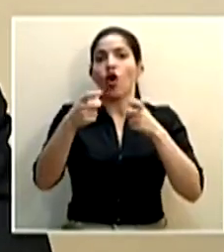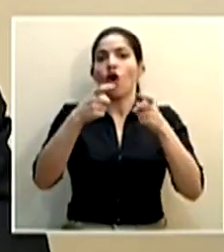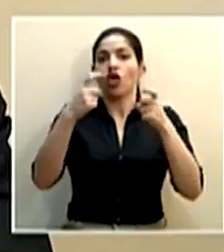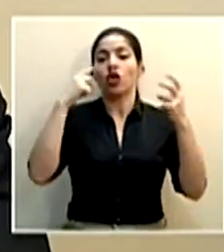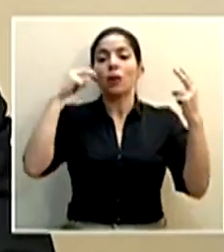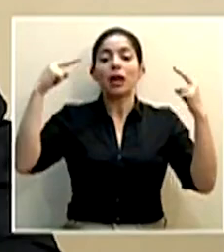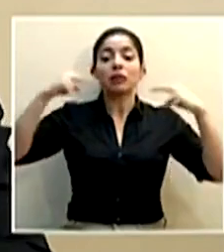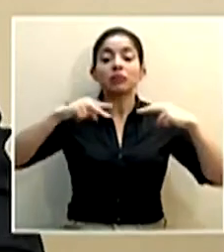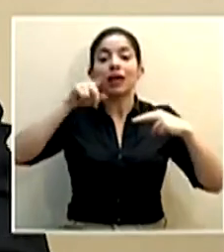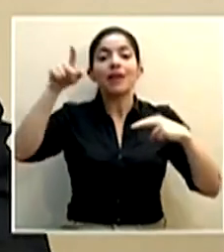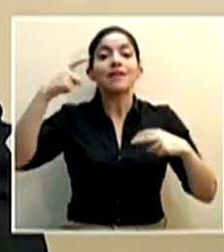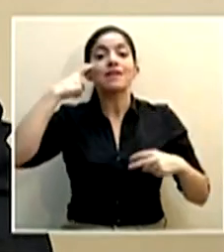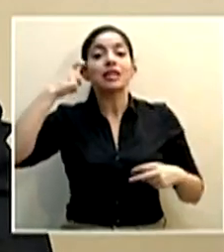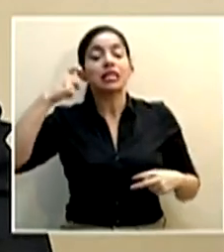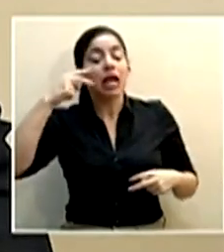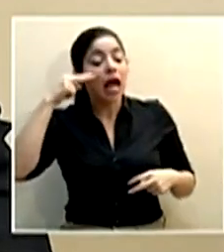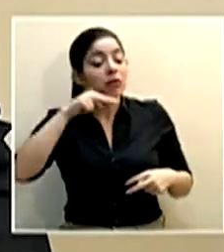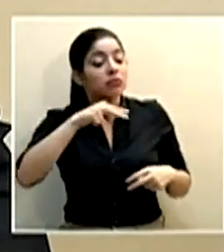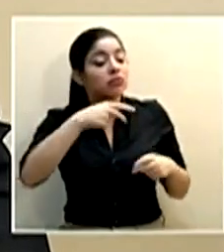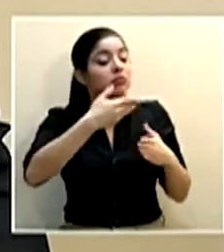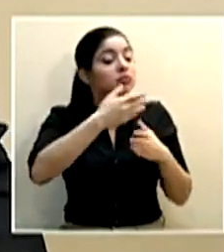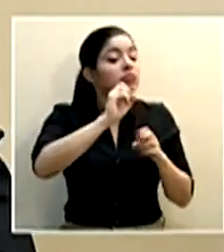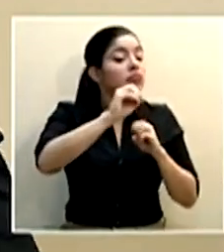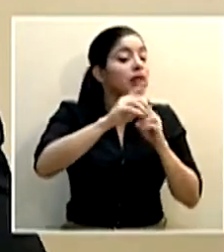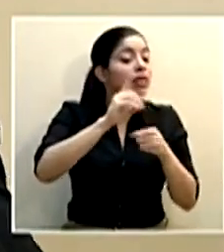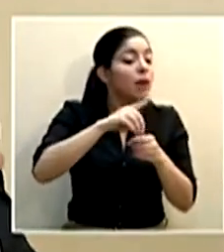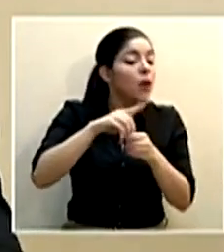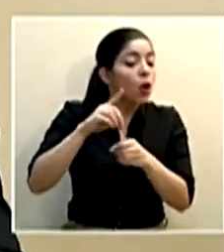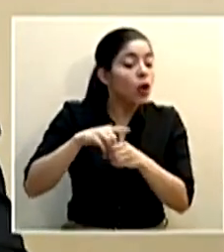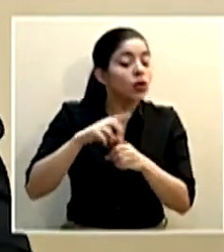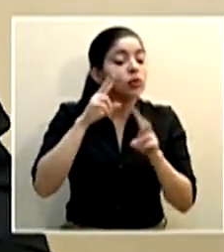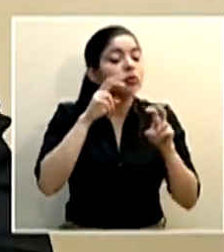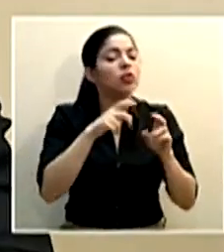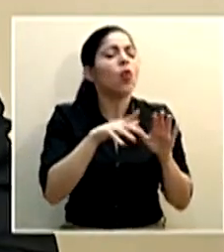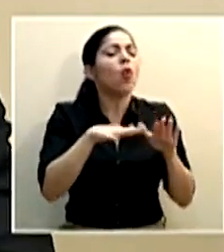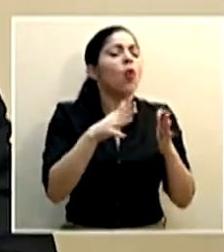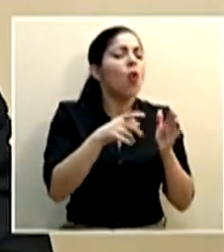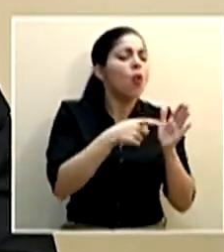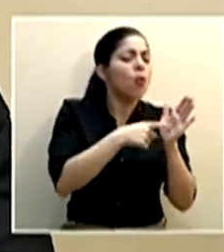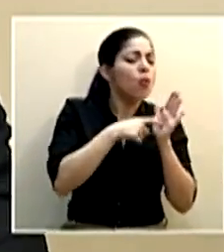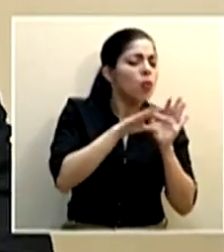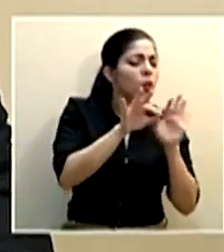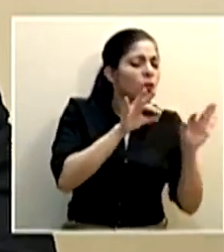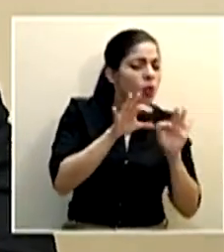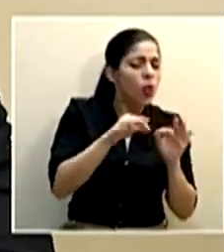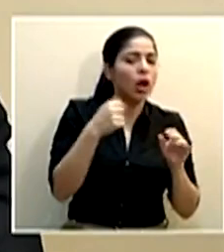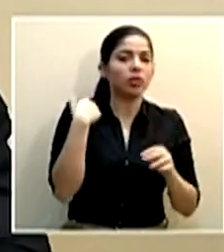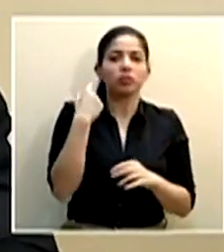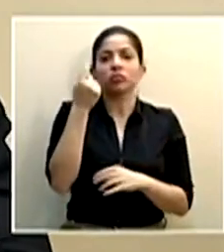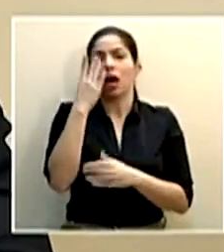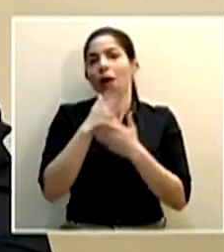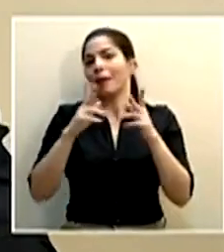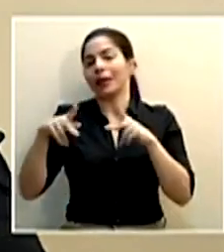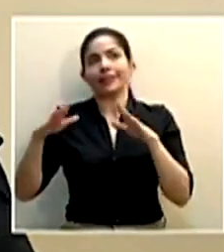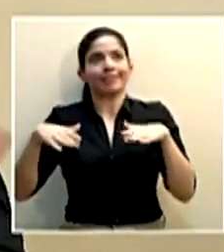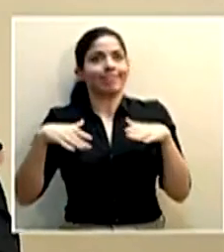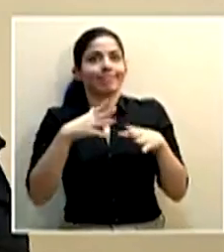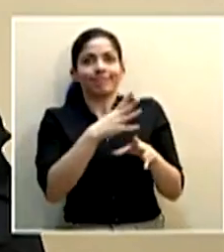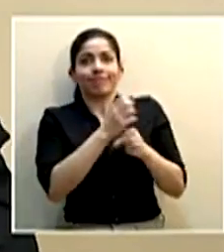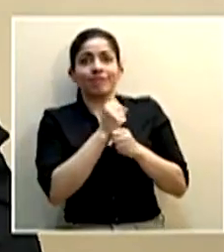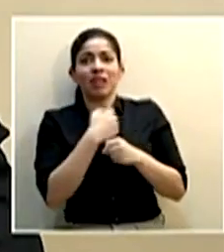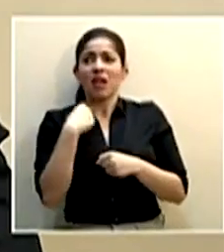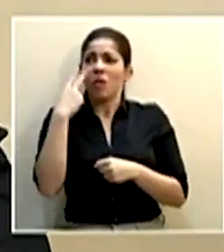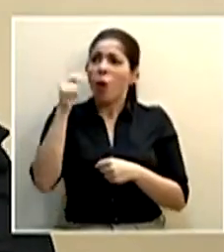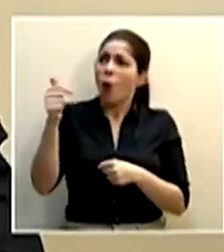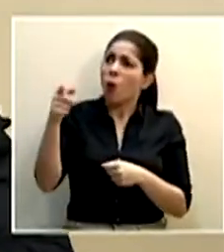fiscalicen cómo se ha hecho la entrega. También de los criterios. Yo entiendo que haya personas que no lo han recibido y que vean que otras